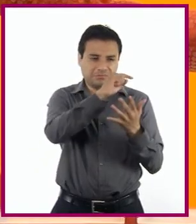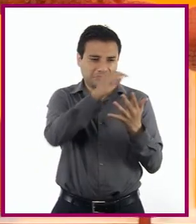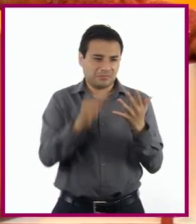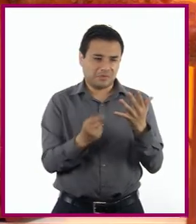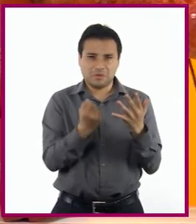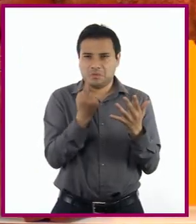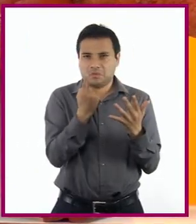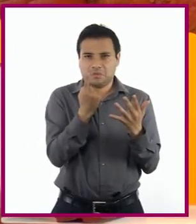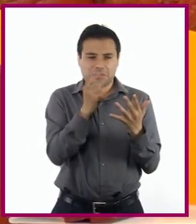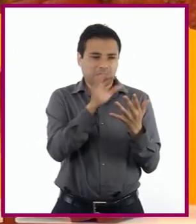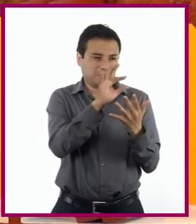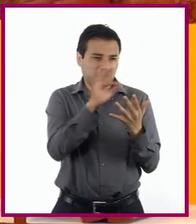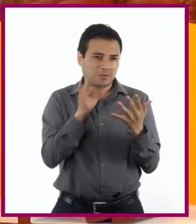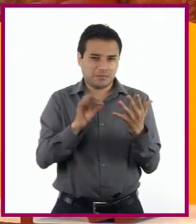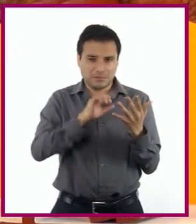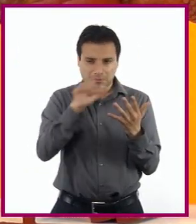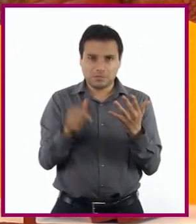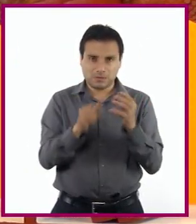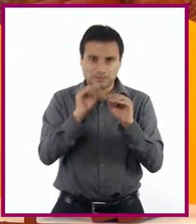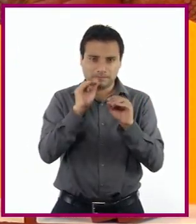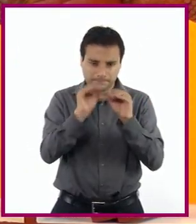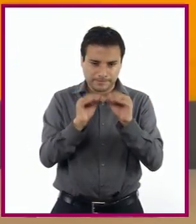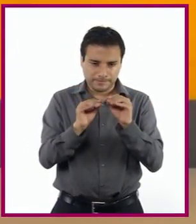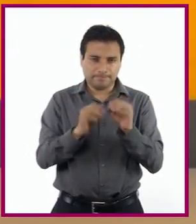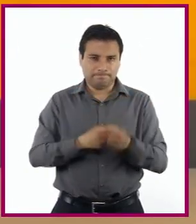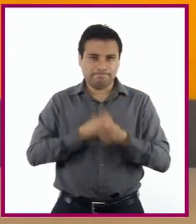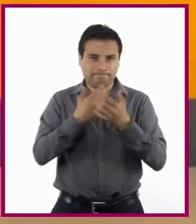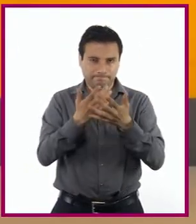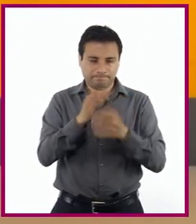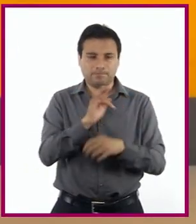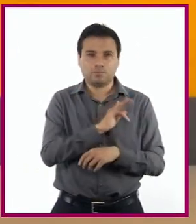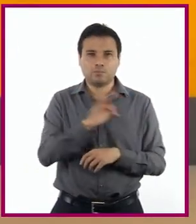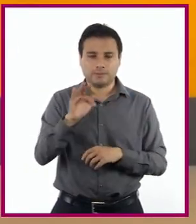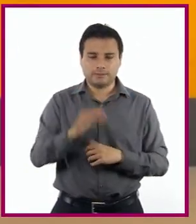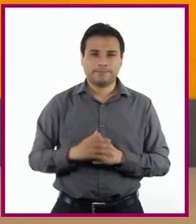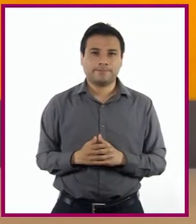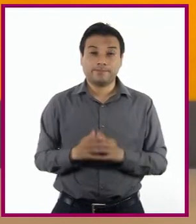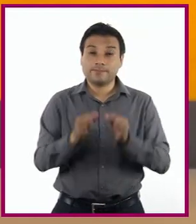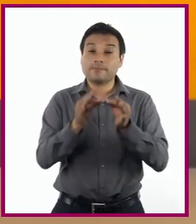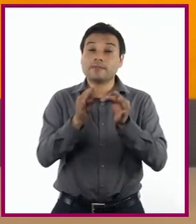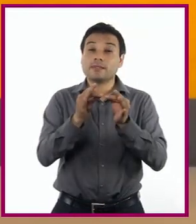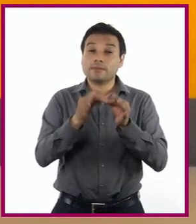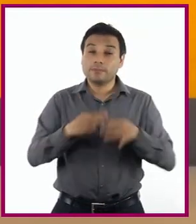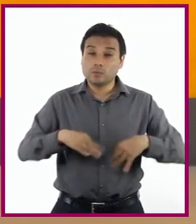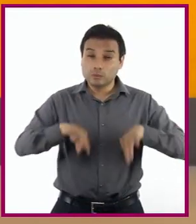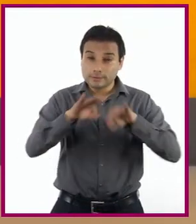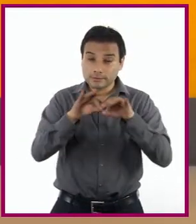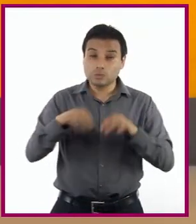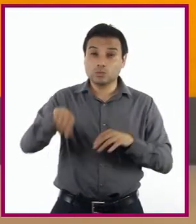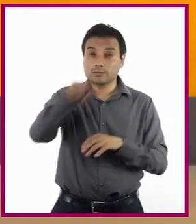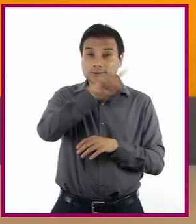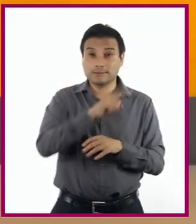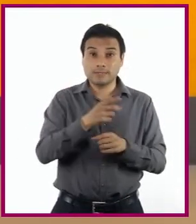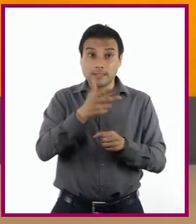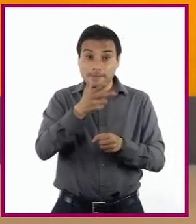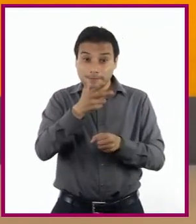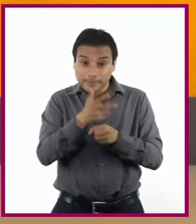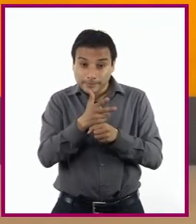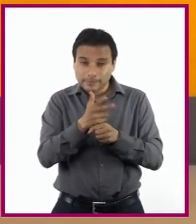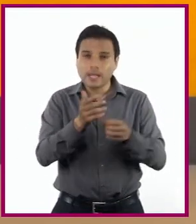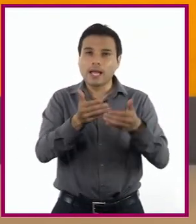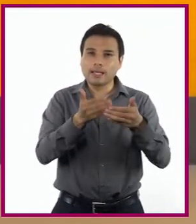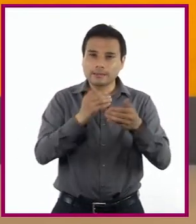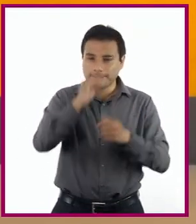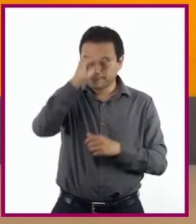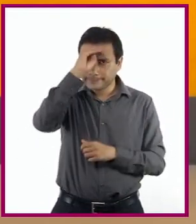nos pueden ayudar a expresar Lo que sentimos Es importante Que cuando vayan a realizar las tomas Piensen en